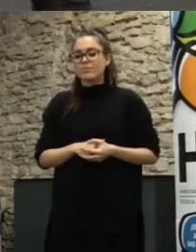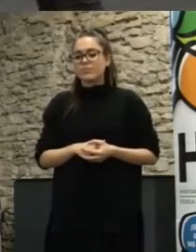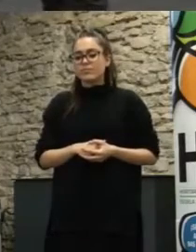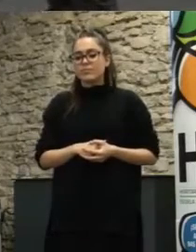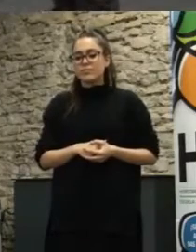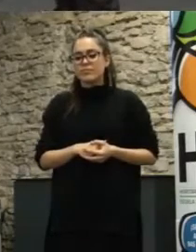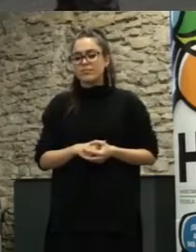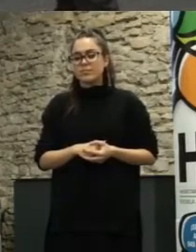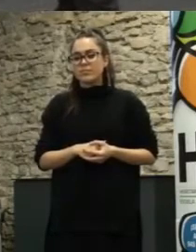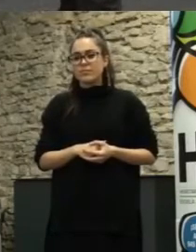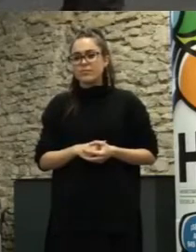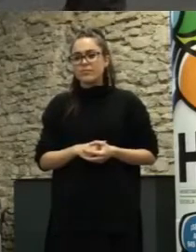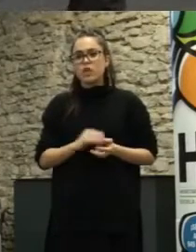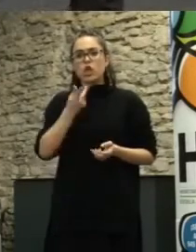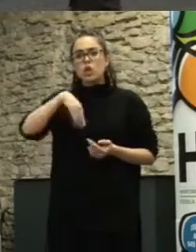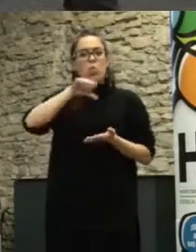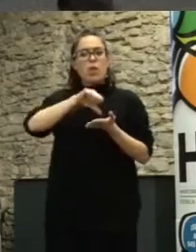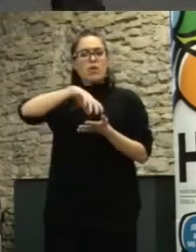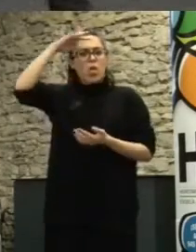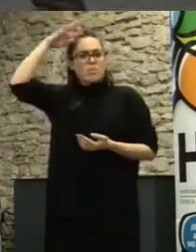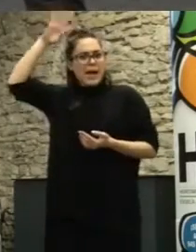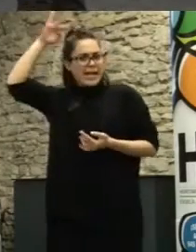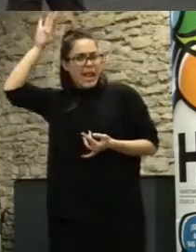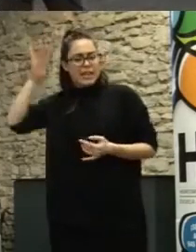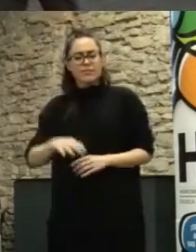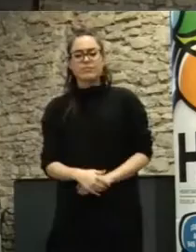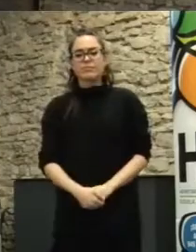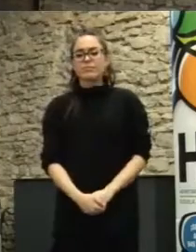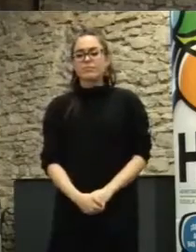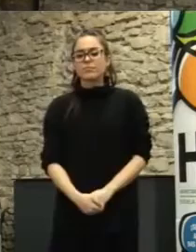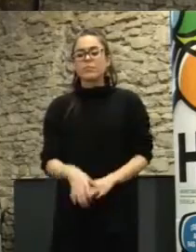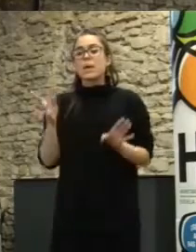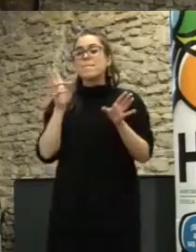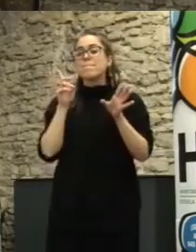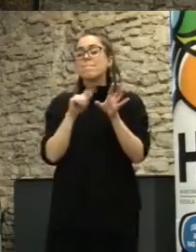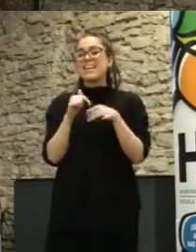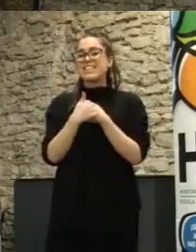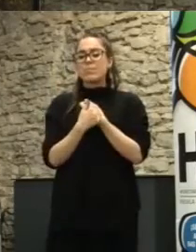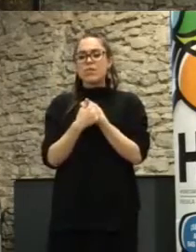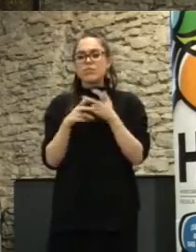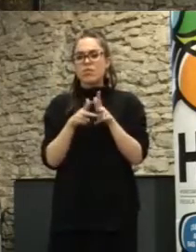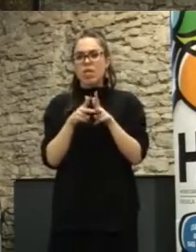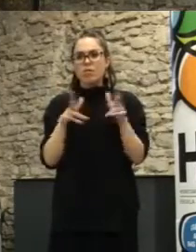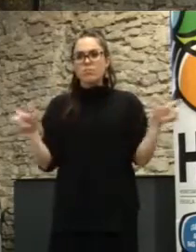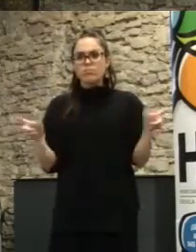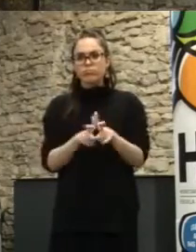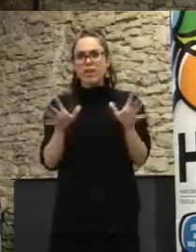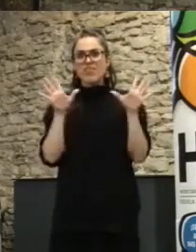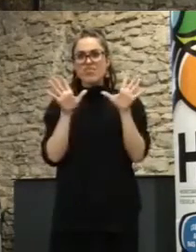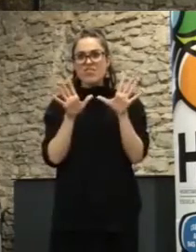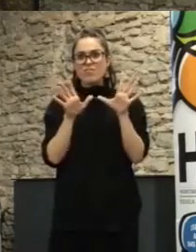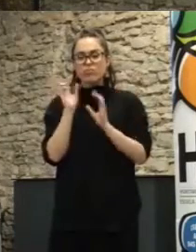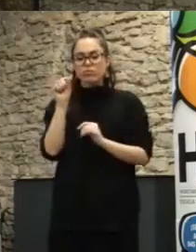en una ciudad imaginaria en la que la participación ciudadana ha caído 10 puntos y debemos buscar